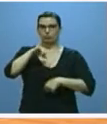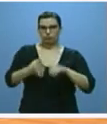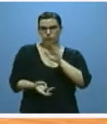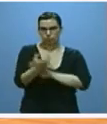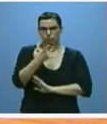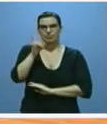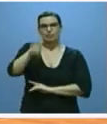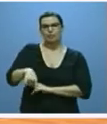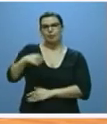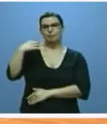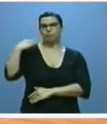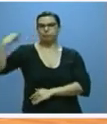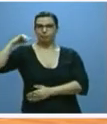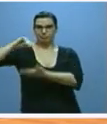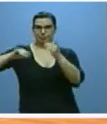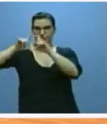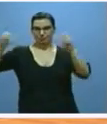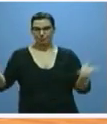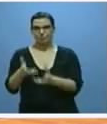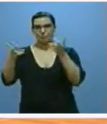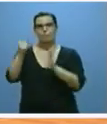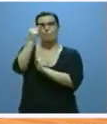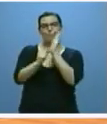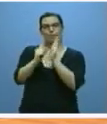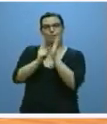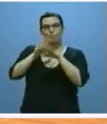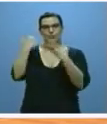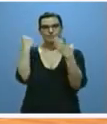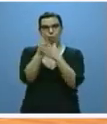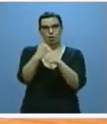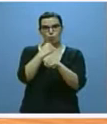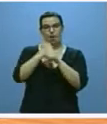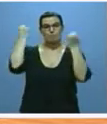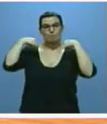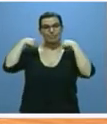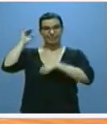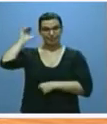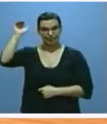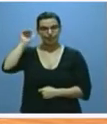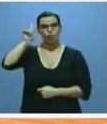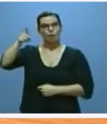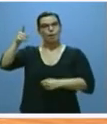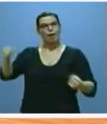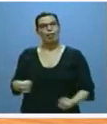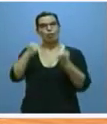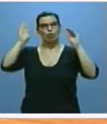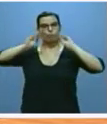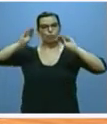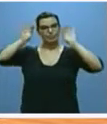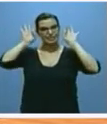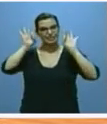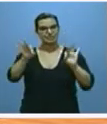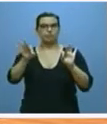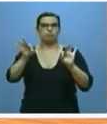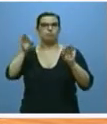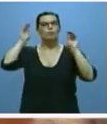contratación por cuenta ajena medidas personalizadas de inserción laboral prácticas en otros países y acciones formativas apostando especialmente por la